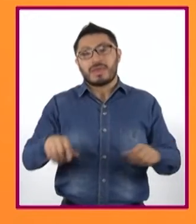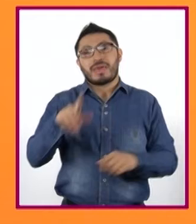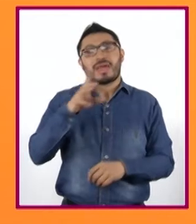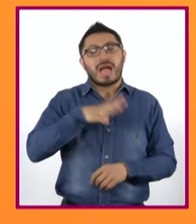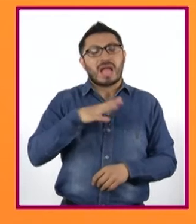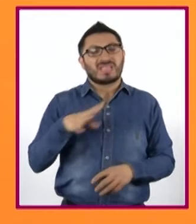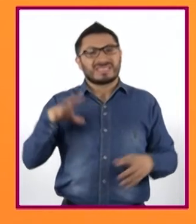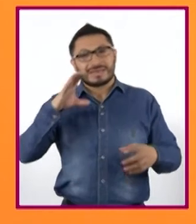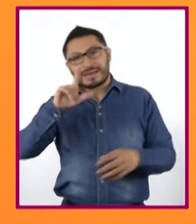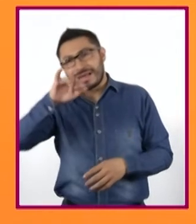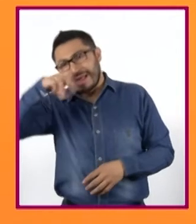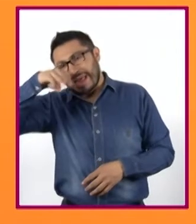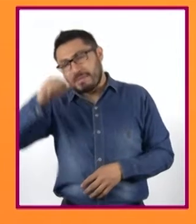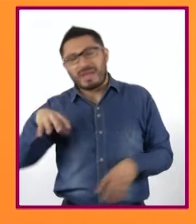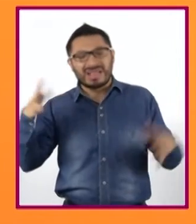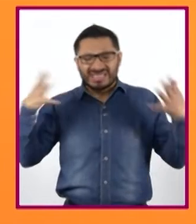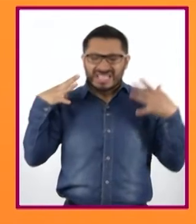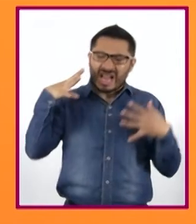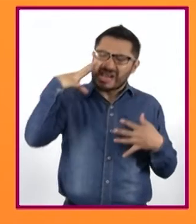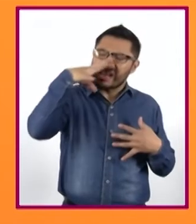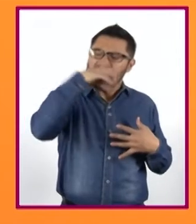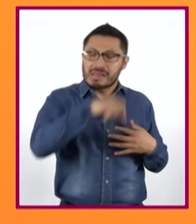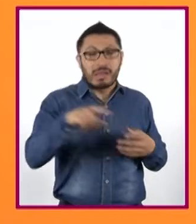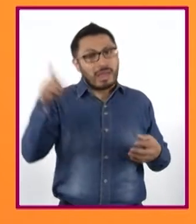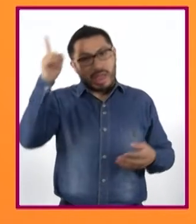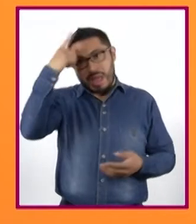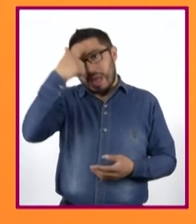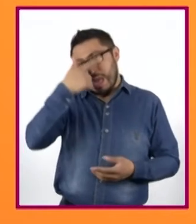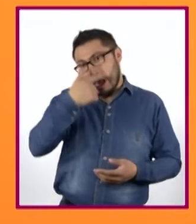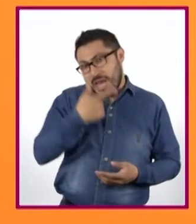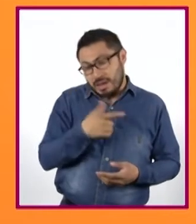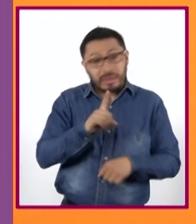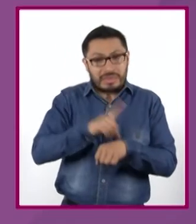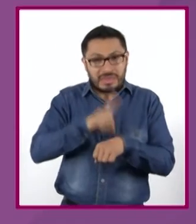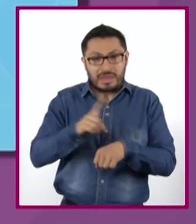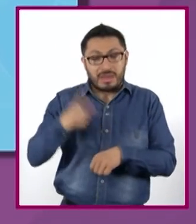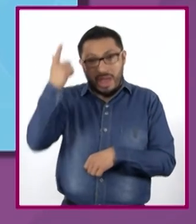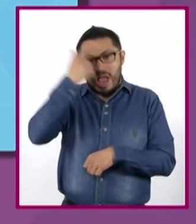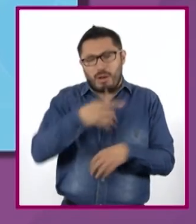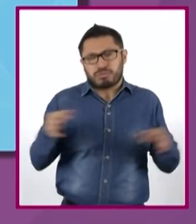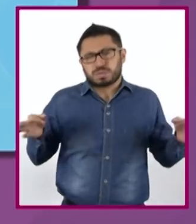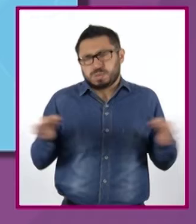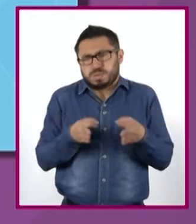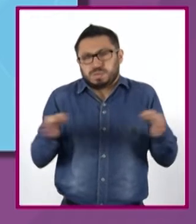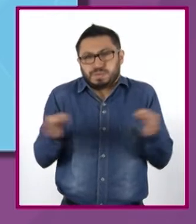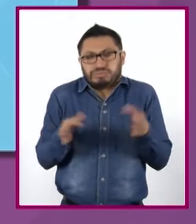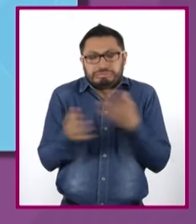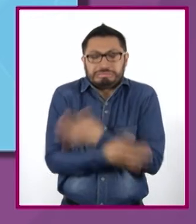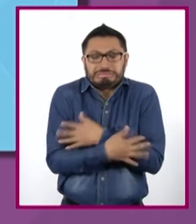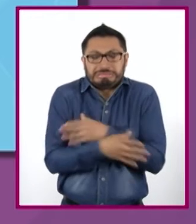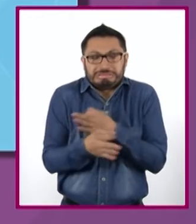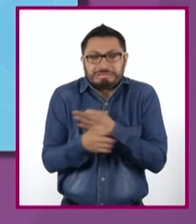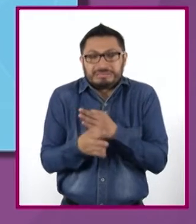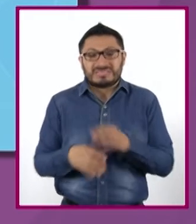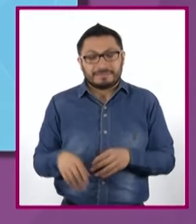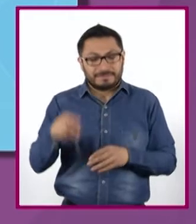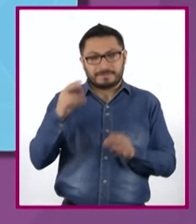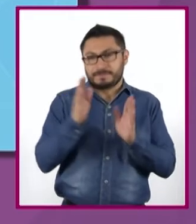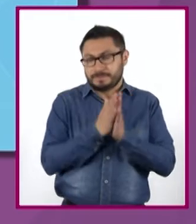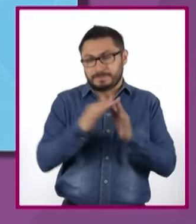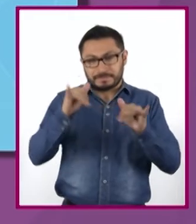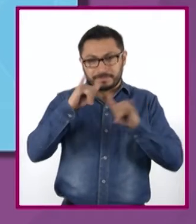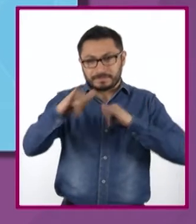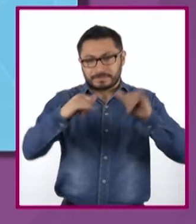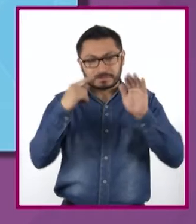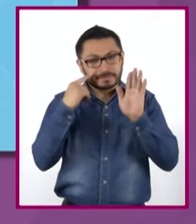muy caluroso durante el día y muy frío durante las noches. Por favor, observen el mapa. La